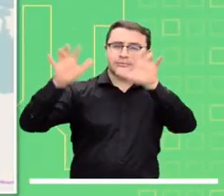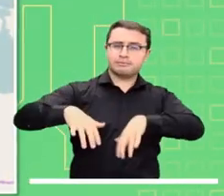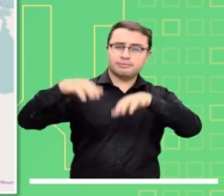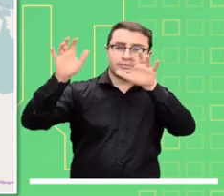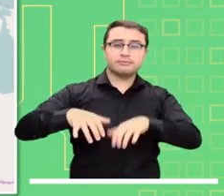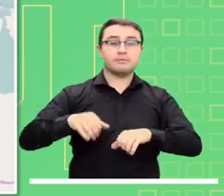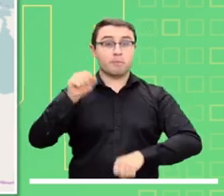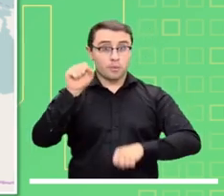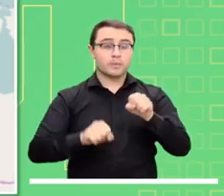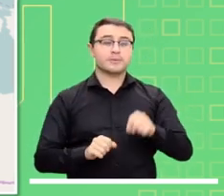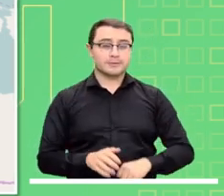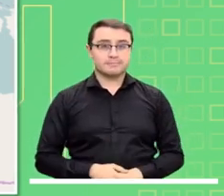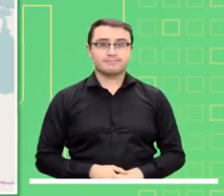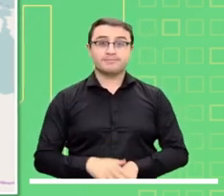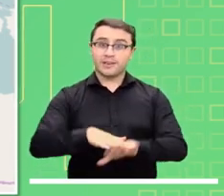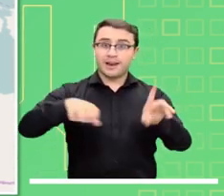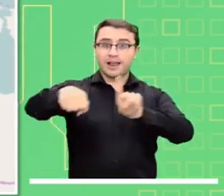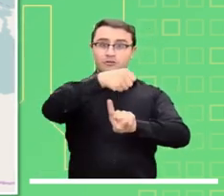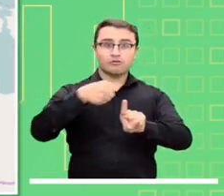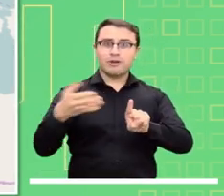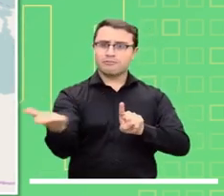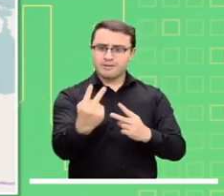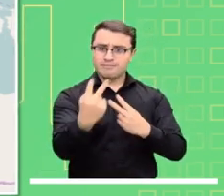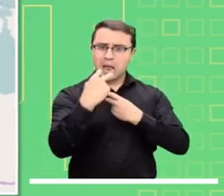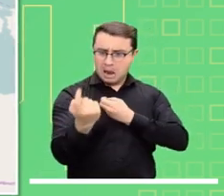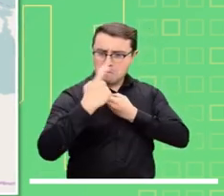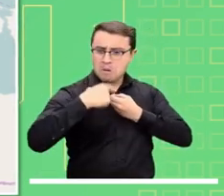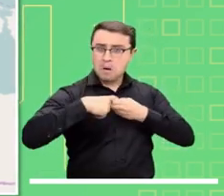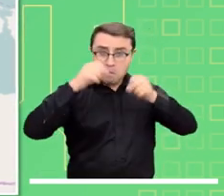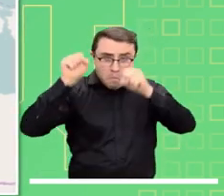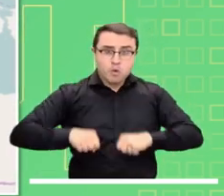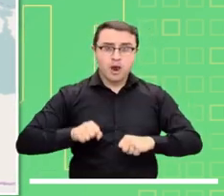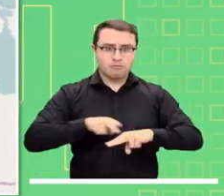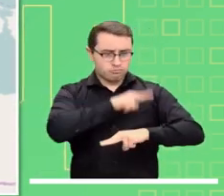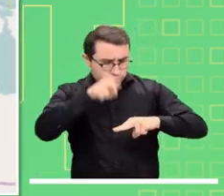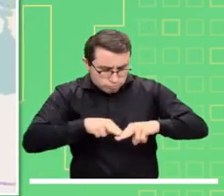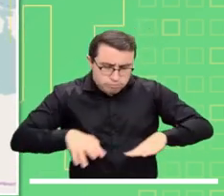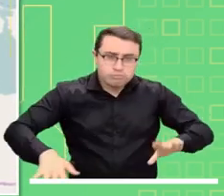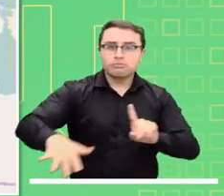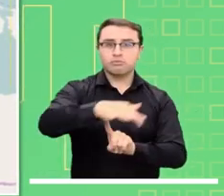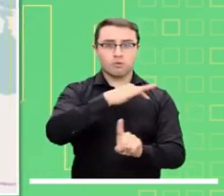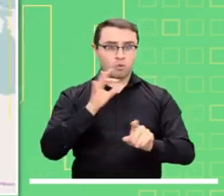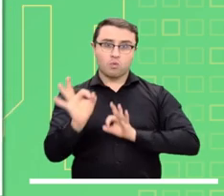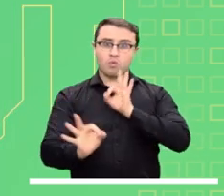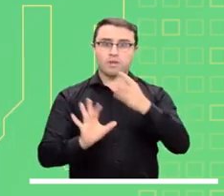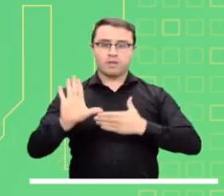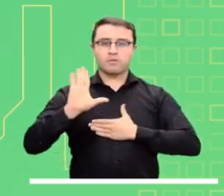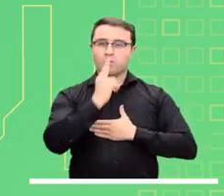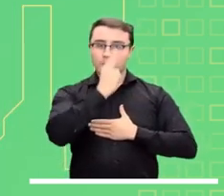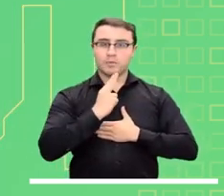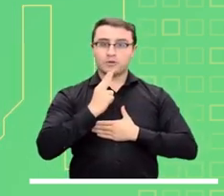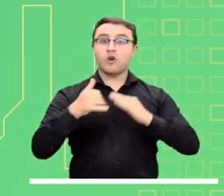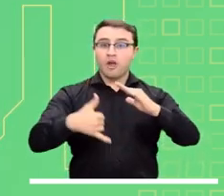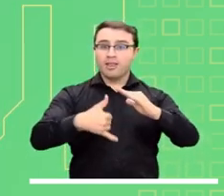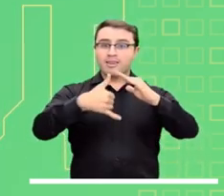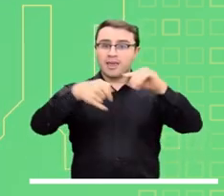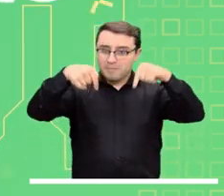Finalizamos con las alertas meteomarinas que anuncian moderada probabilidad de lluvias en el occidente del mar Caribe colombiano.